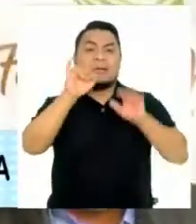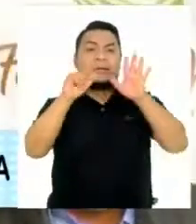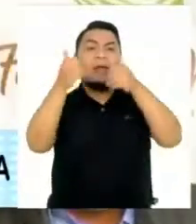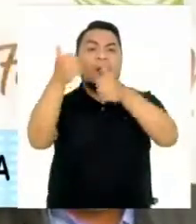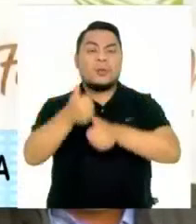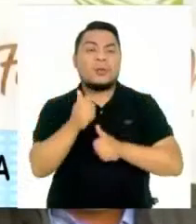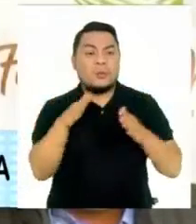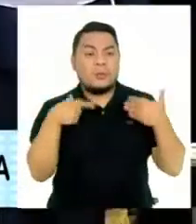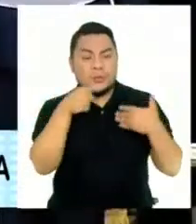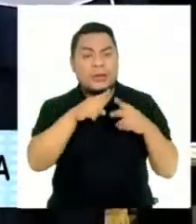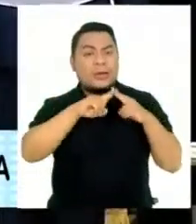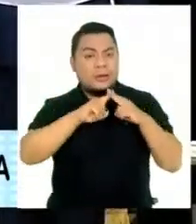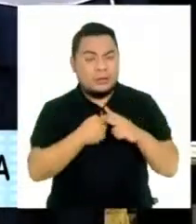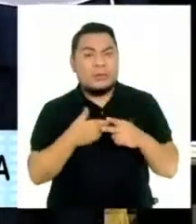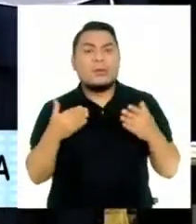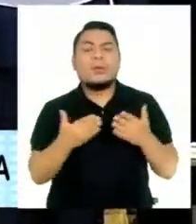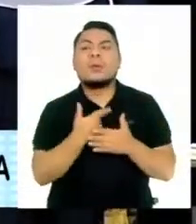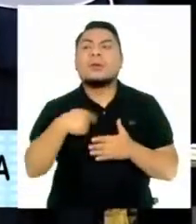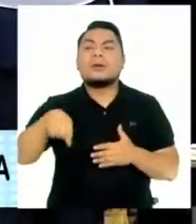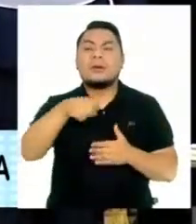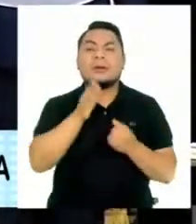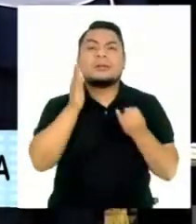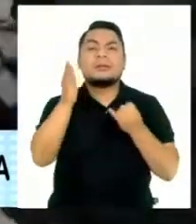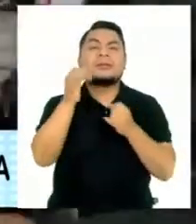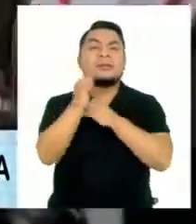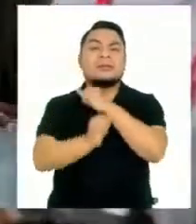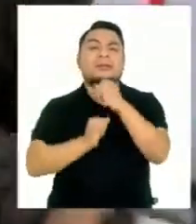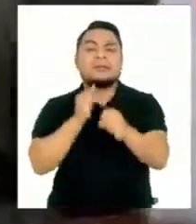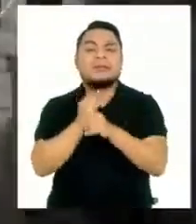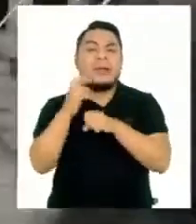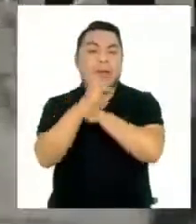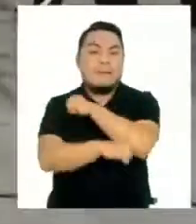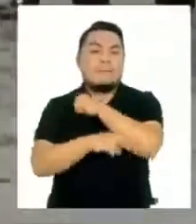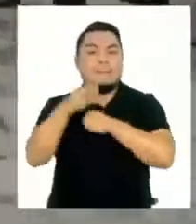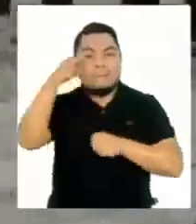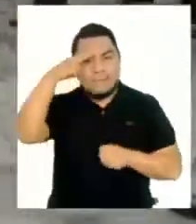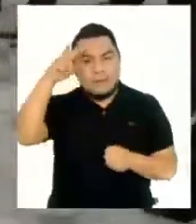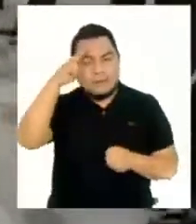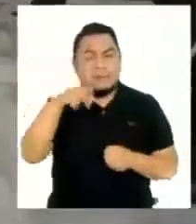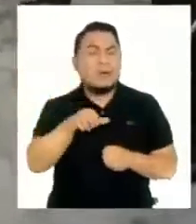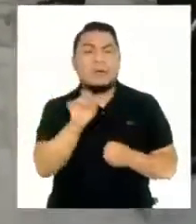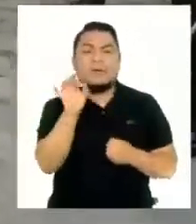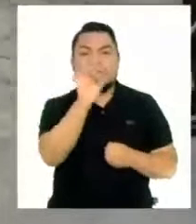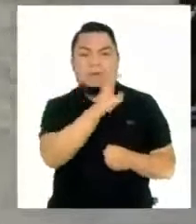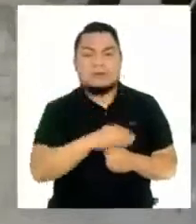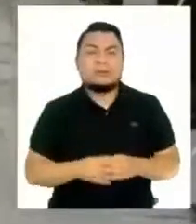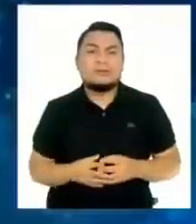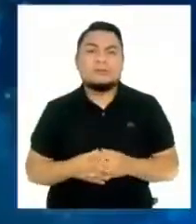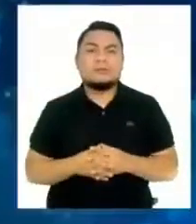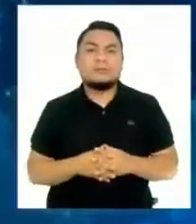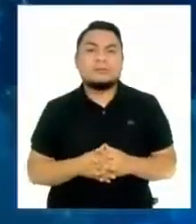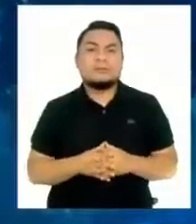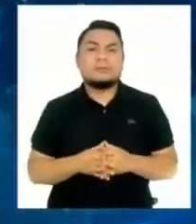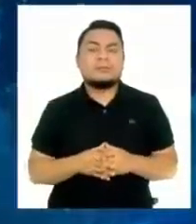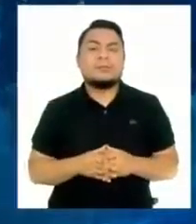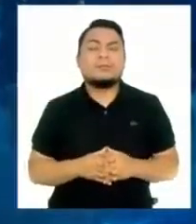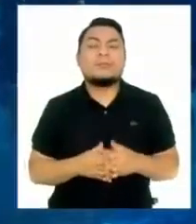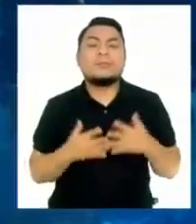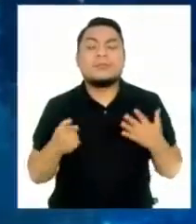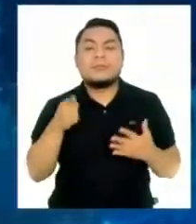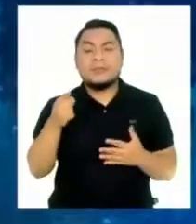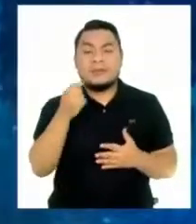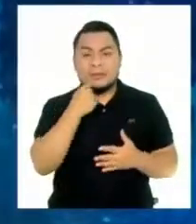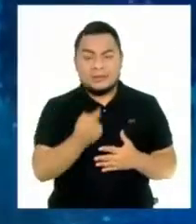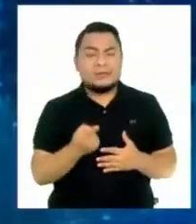agosto podría estar empezando una gira internacional por países como México, entre otros. Y las